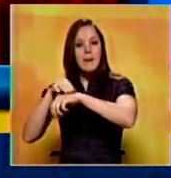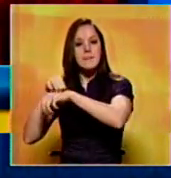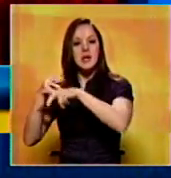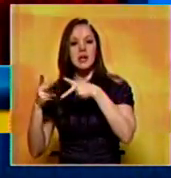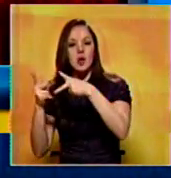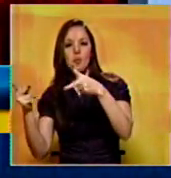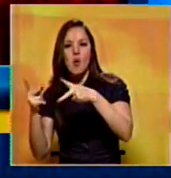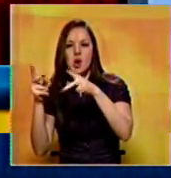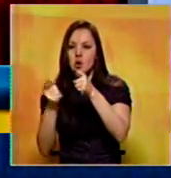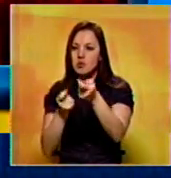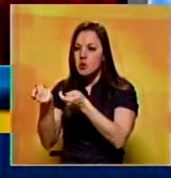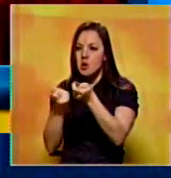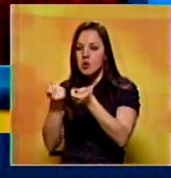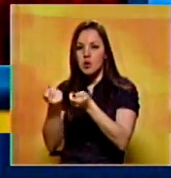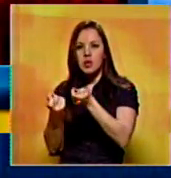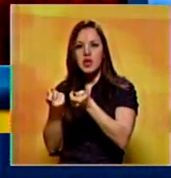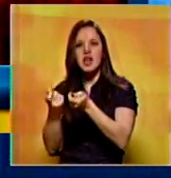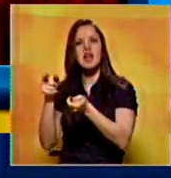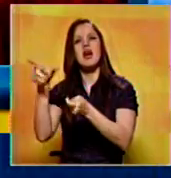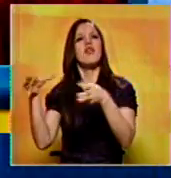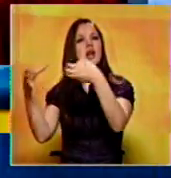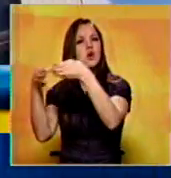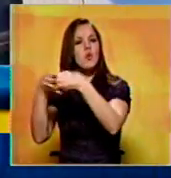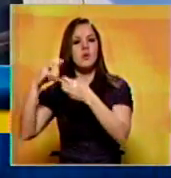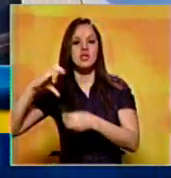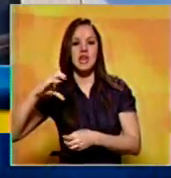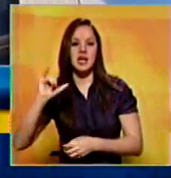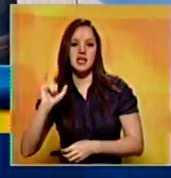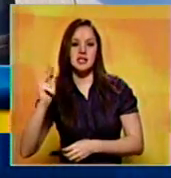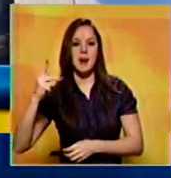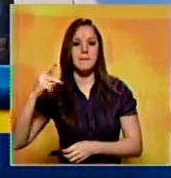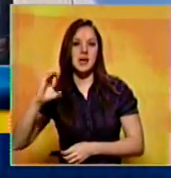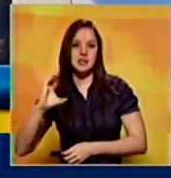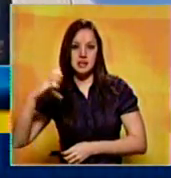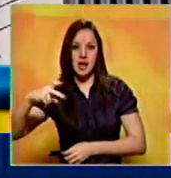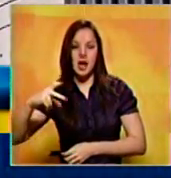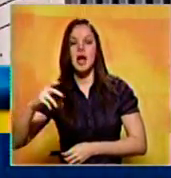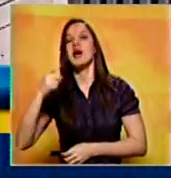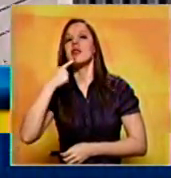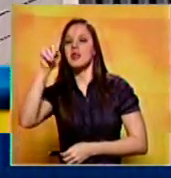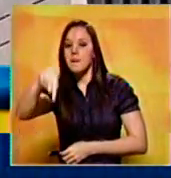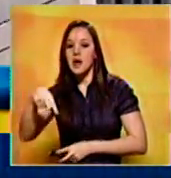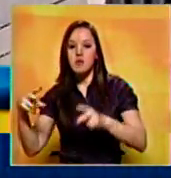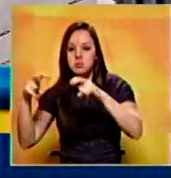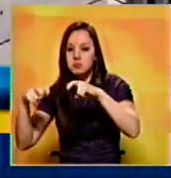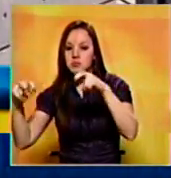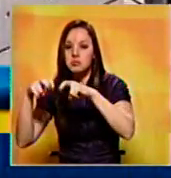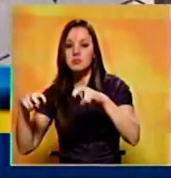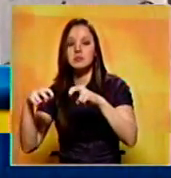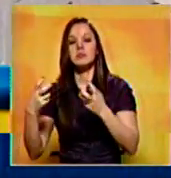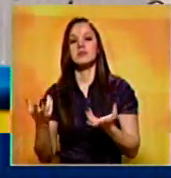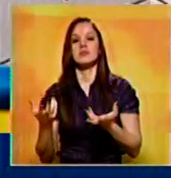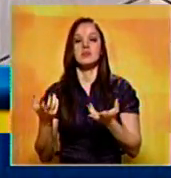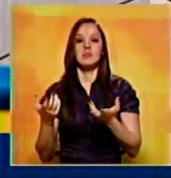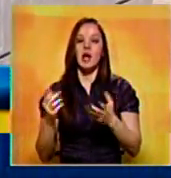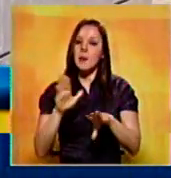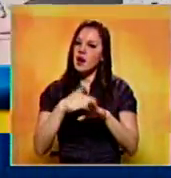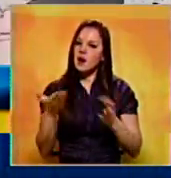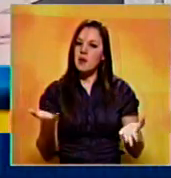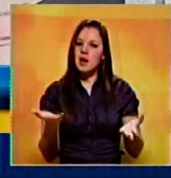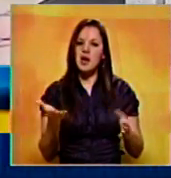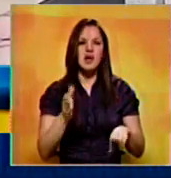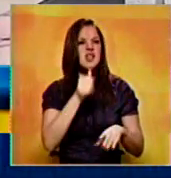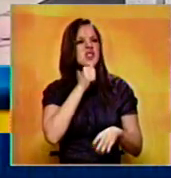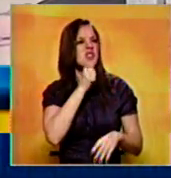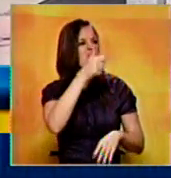coordinan las actuaciones que realizan funcionarios del Cuerpo de Investigaciones Científicas Penales y Criminalísticas, CICPC, a fin de determinar